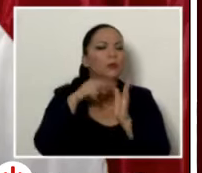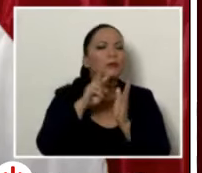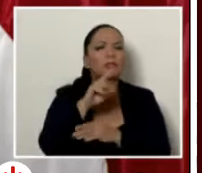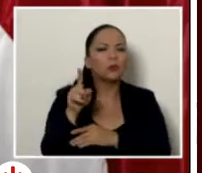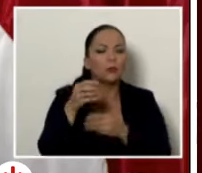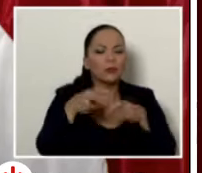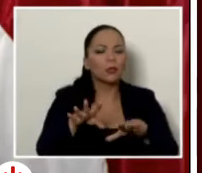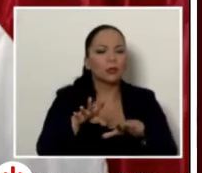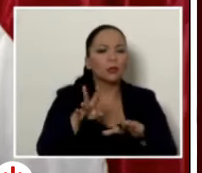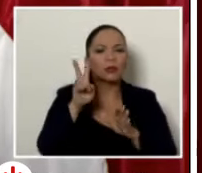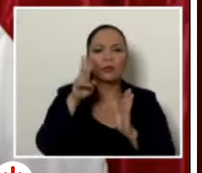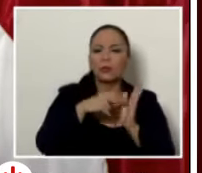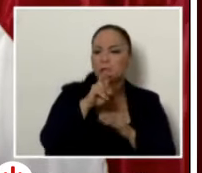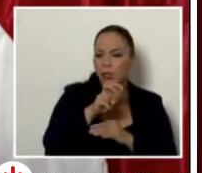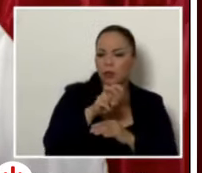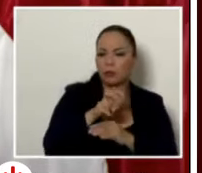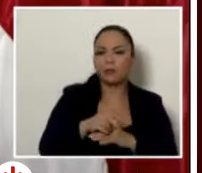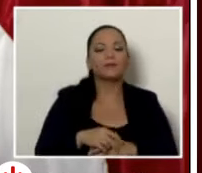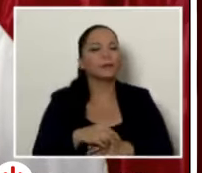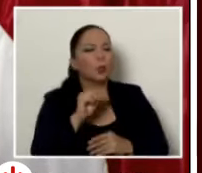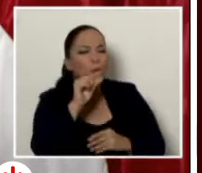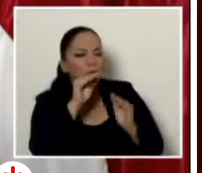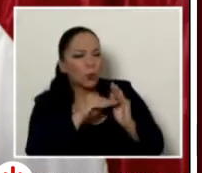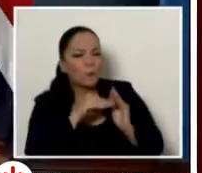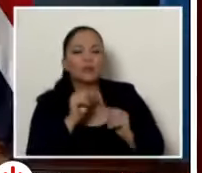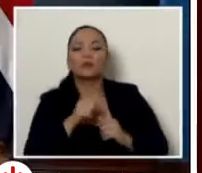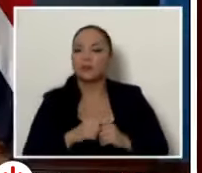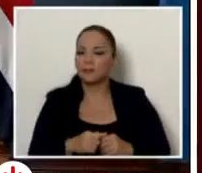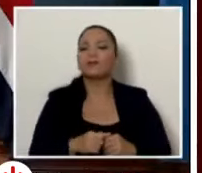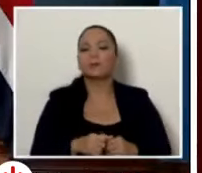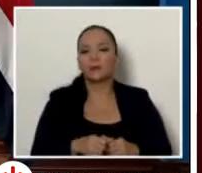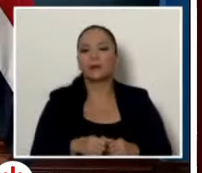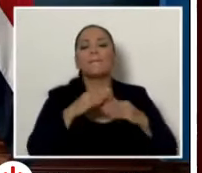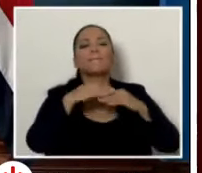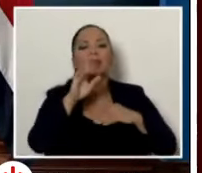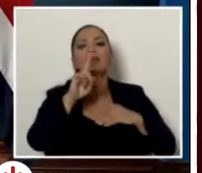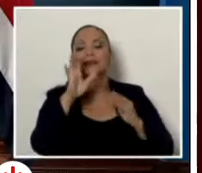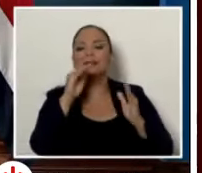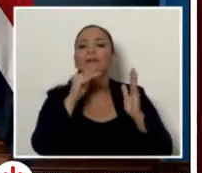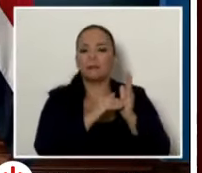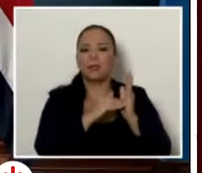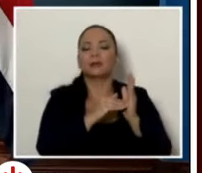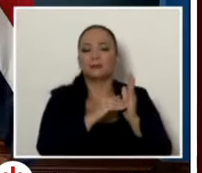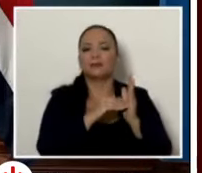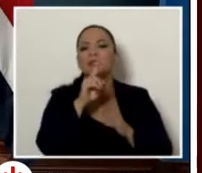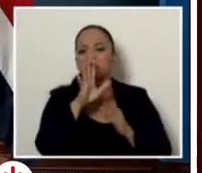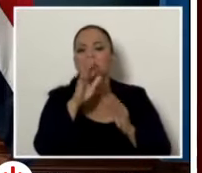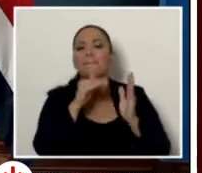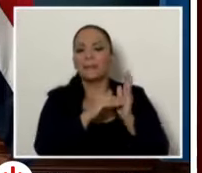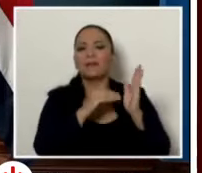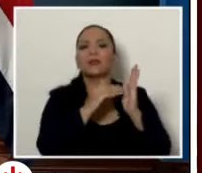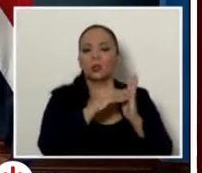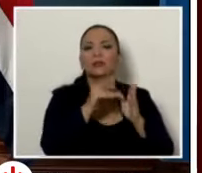colones, don Marco. Fue un poco menos que eso, pero sí, se perdió más de 100 mil millones de colones. 100 mil millones de colones. 100